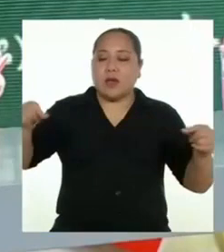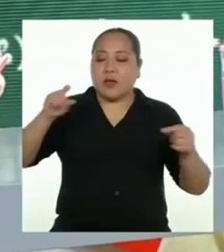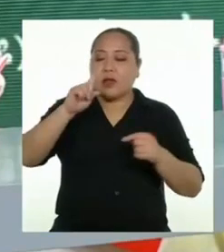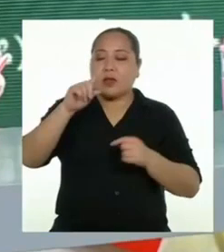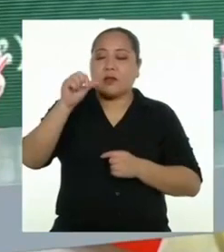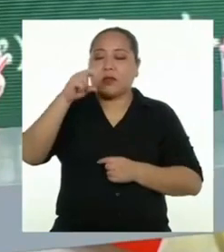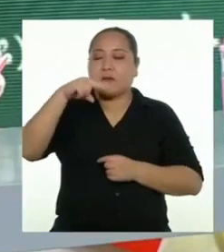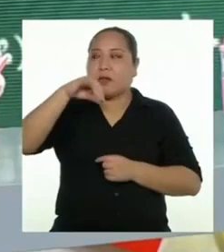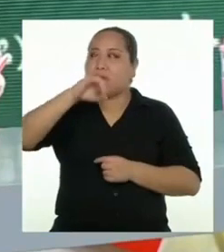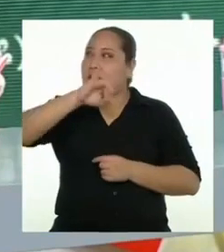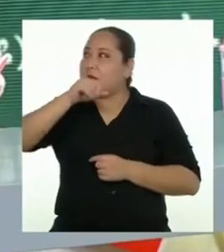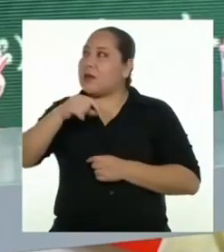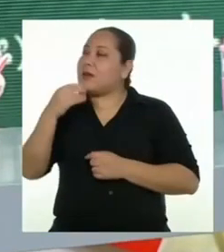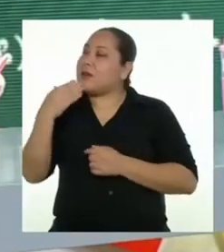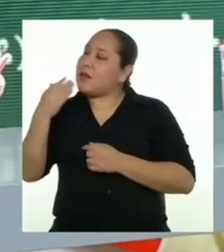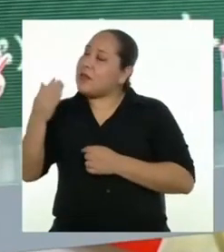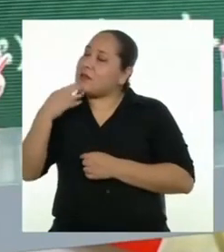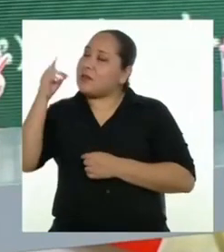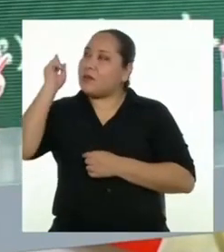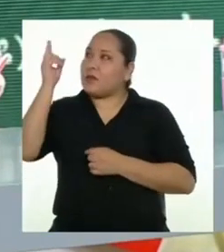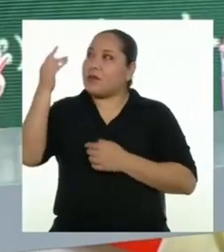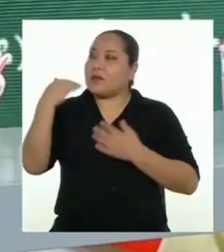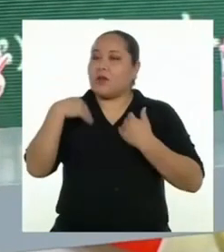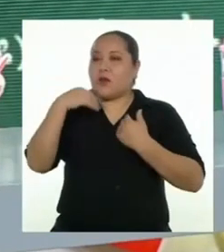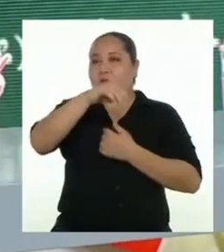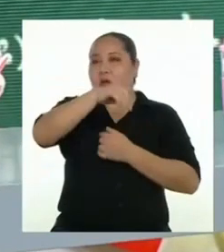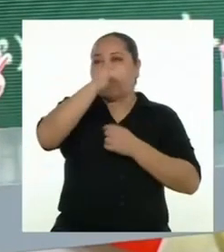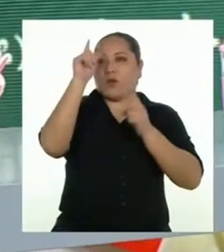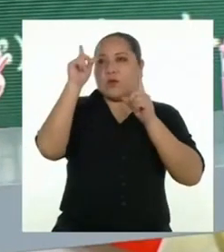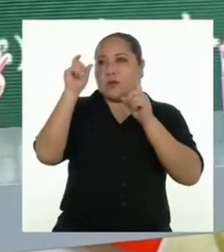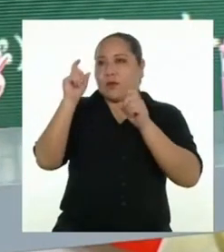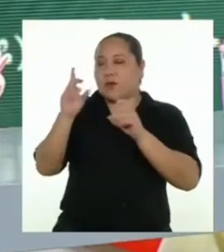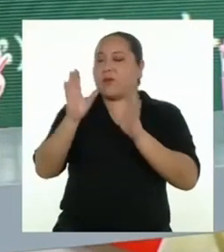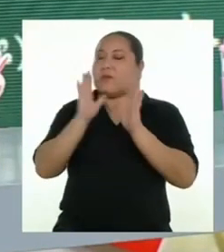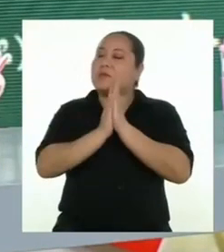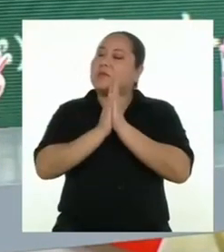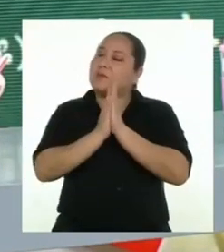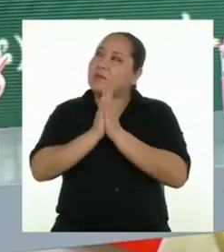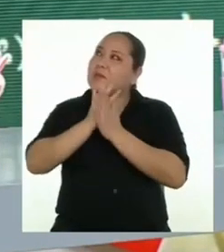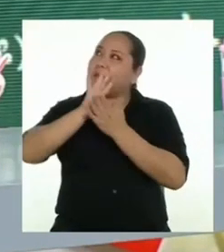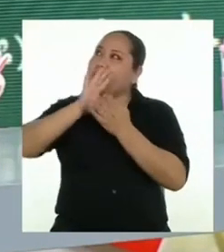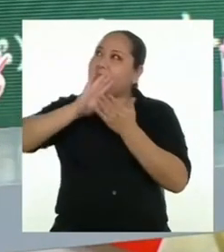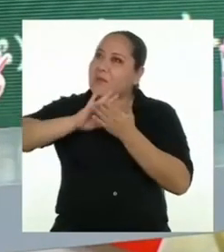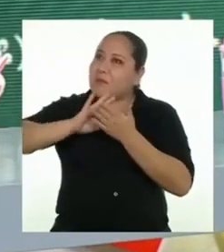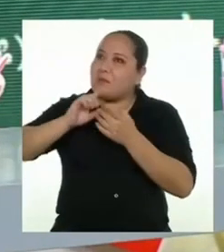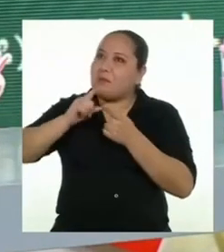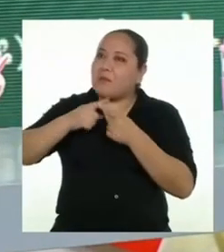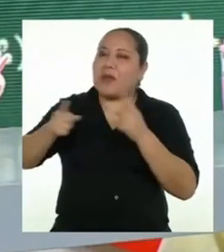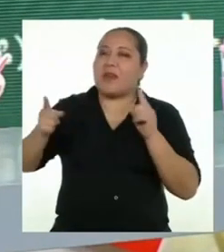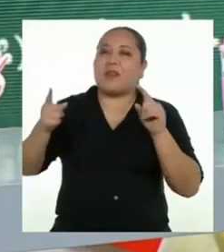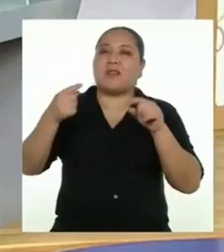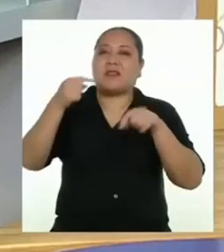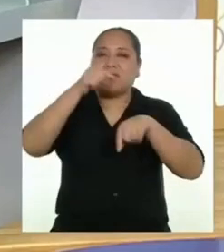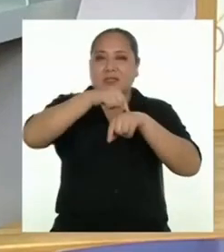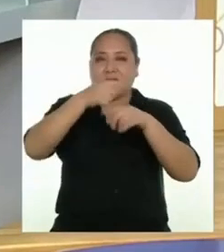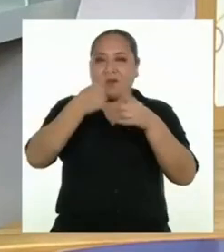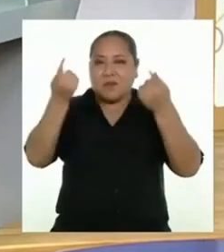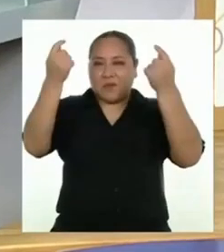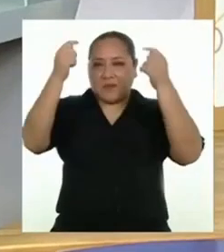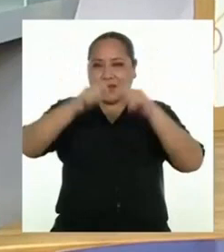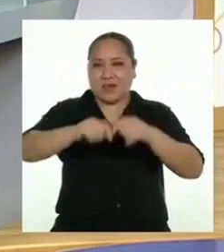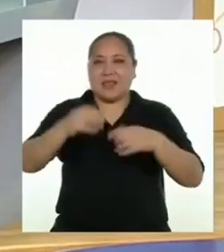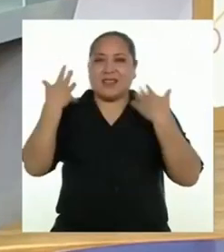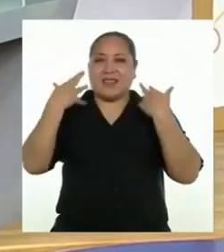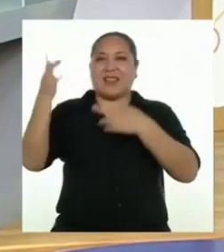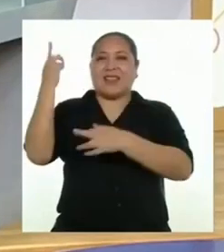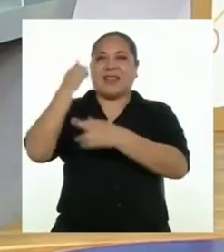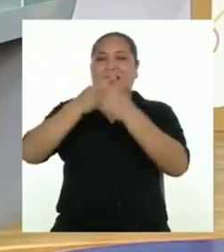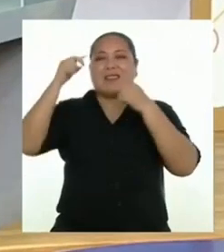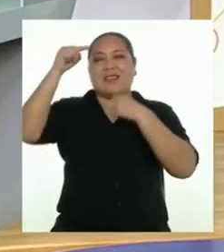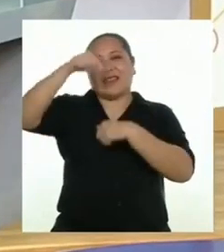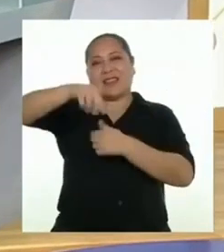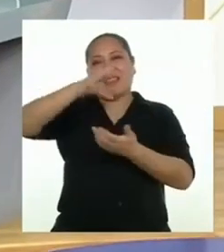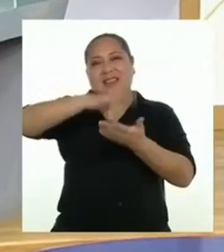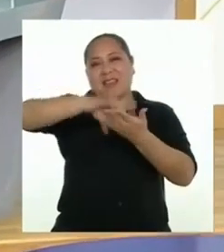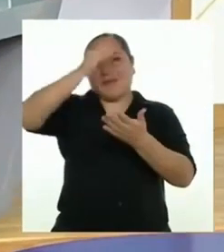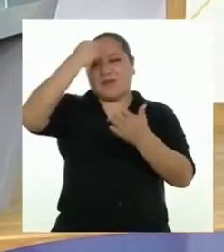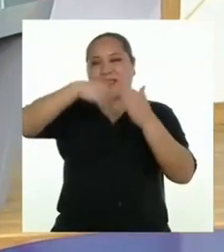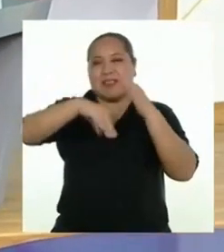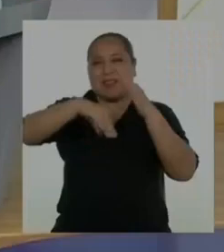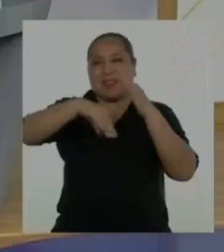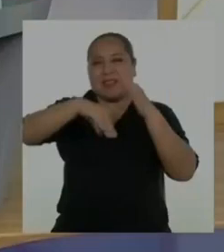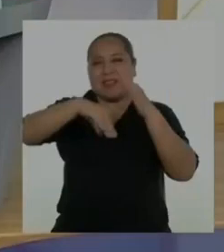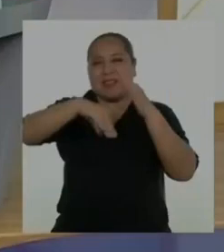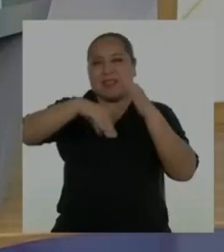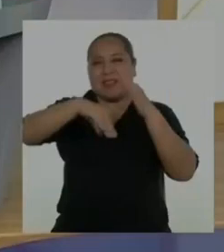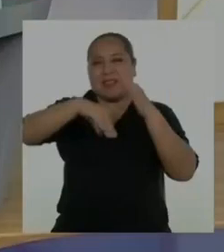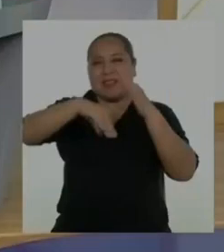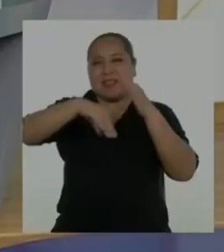Gracias profesora, tengo otras preguntas, pero... Es momento de una pausa. Ya regresamos en Aprendo en Casa. No